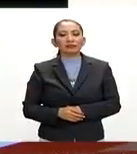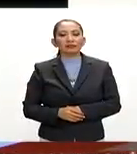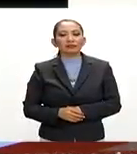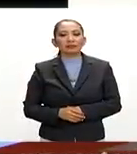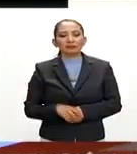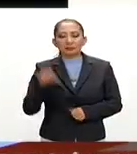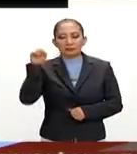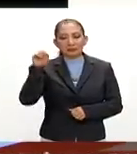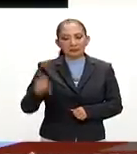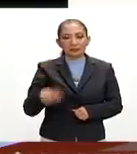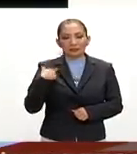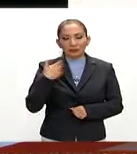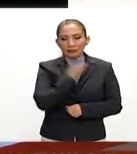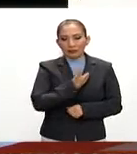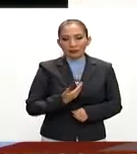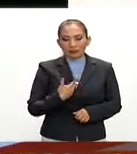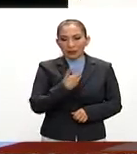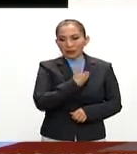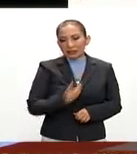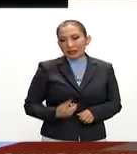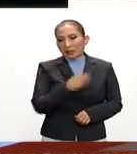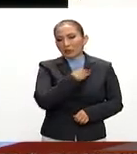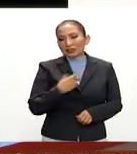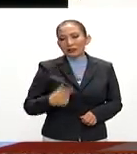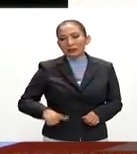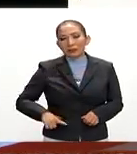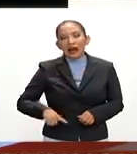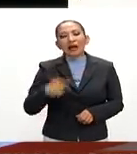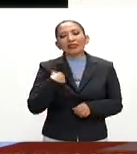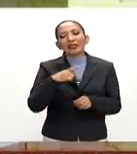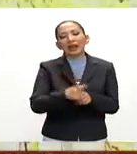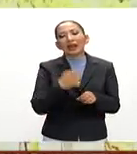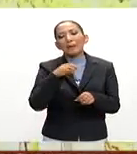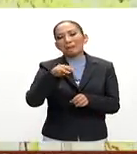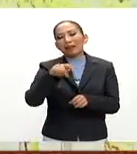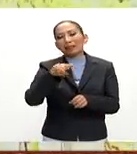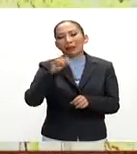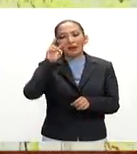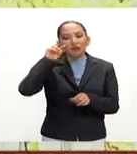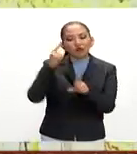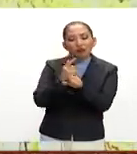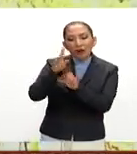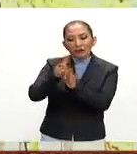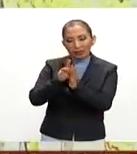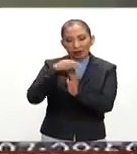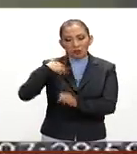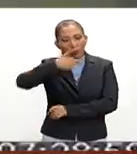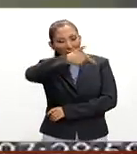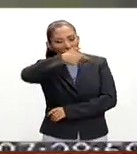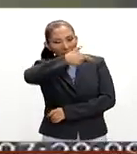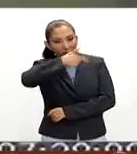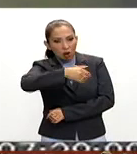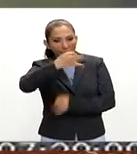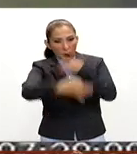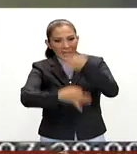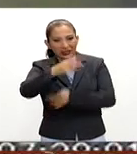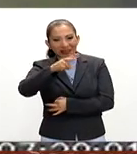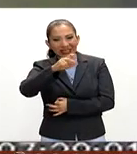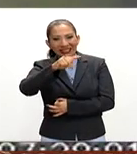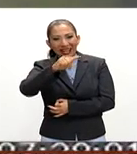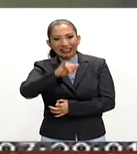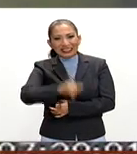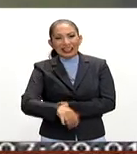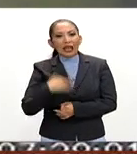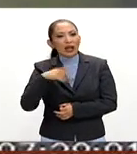David López, presidente municipal de Metepec, Estado de México, aseguró que los videos que muestran el homicidio del juez Vicente Antonio